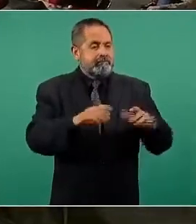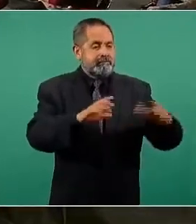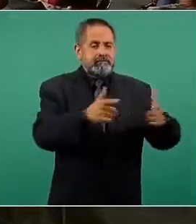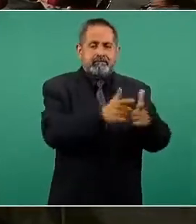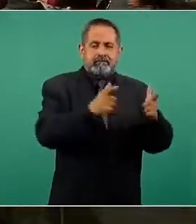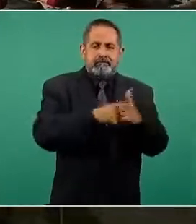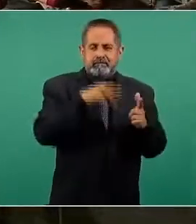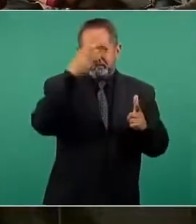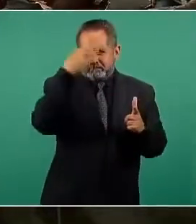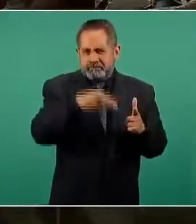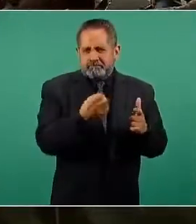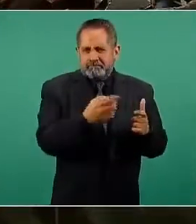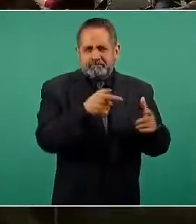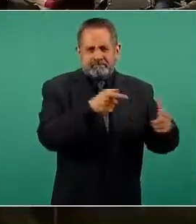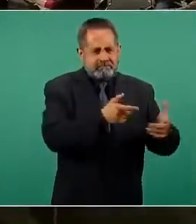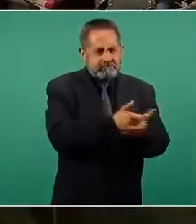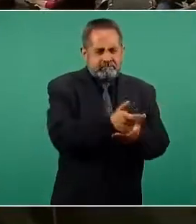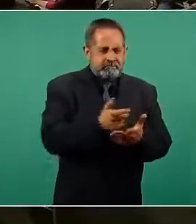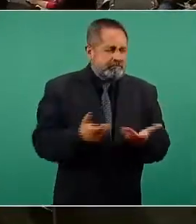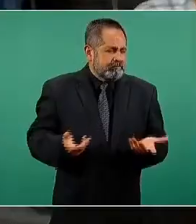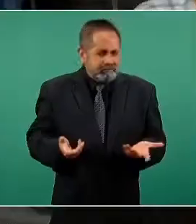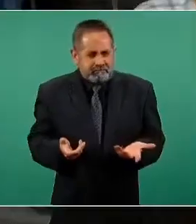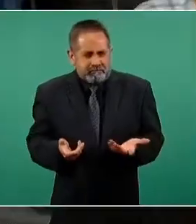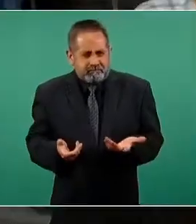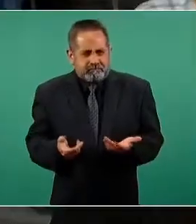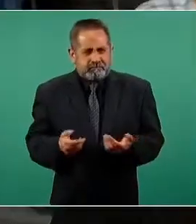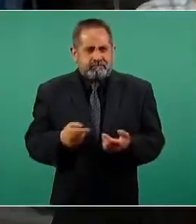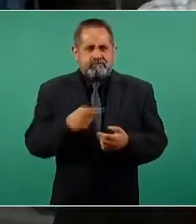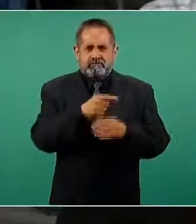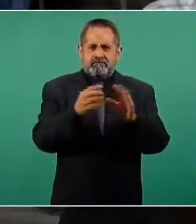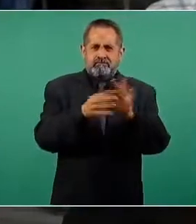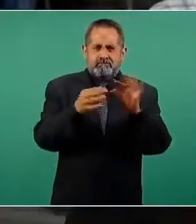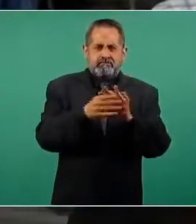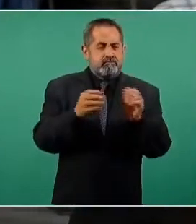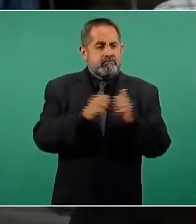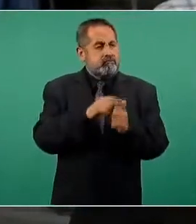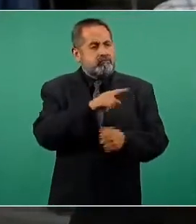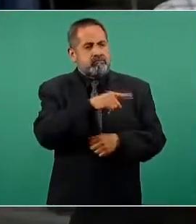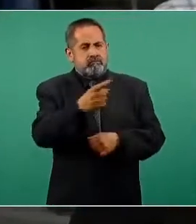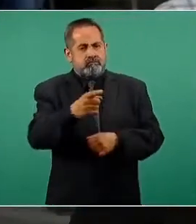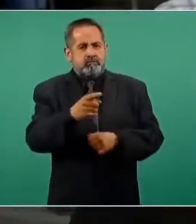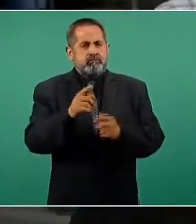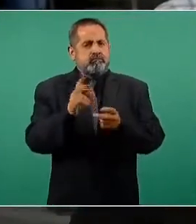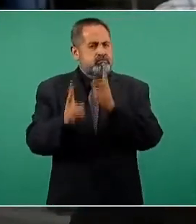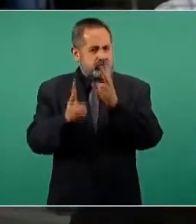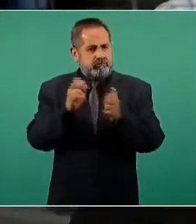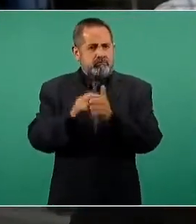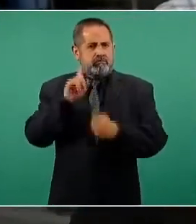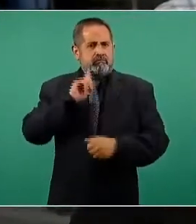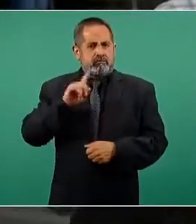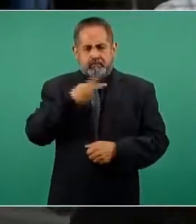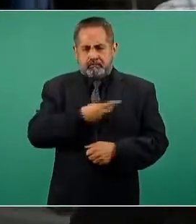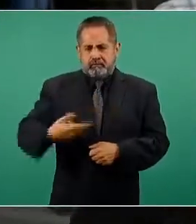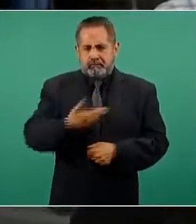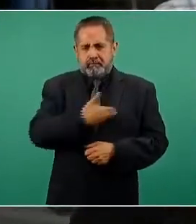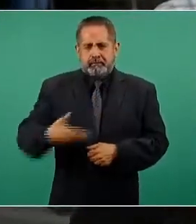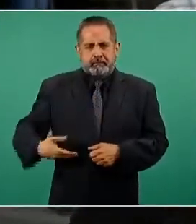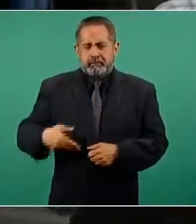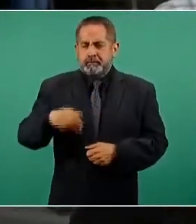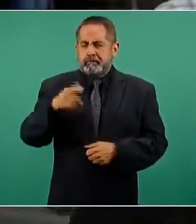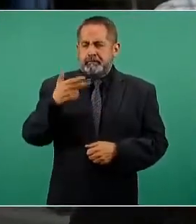la corrupción, ¿por qué no tocar un tema tan delicado con la vicepresidenta Kamala Harris ahora que va a tener